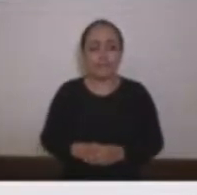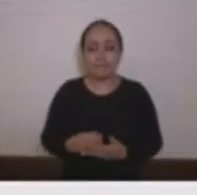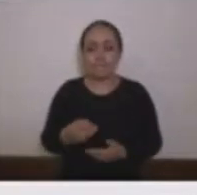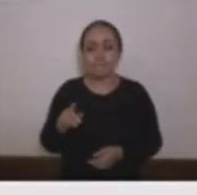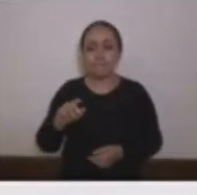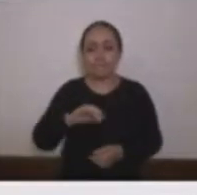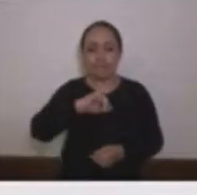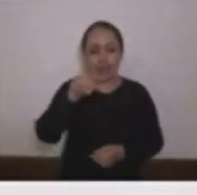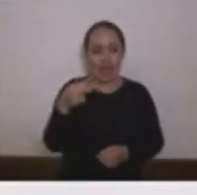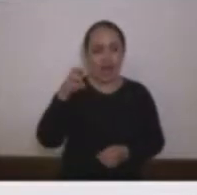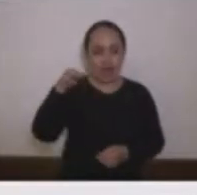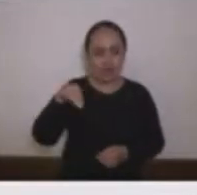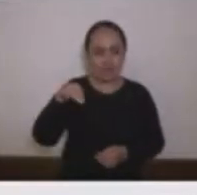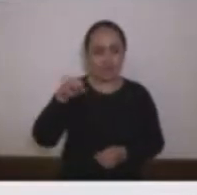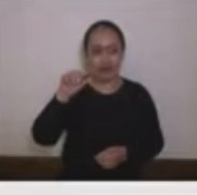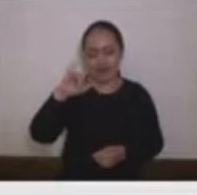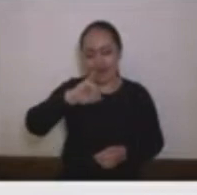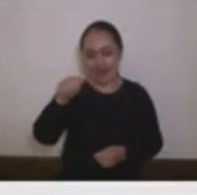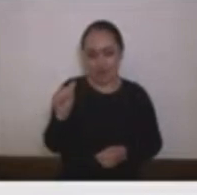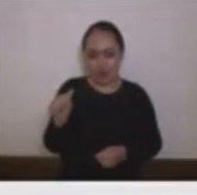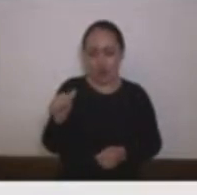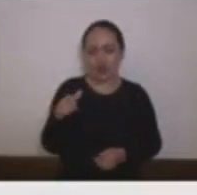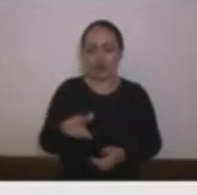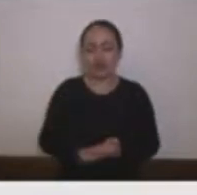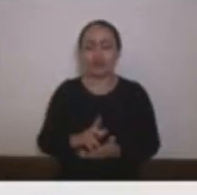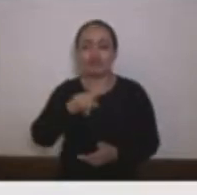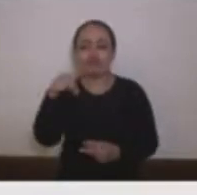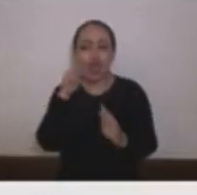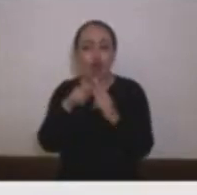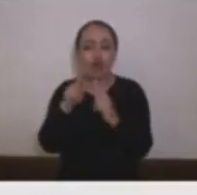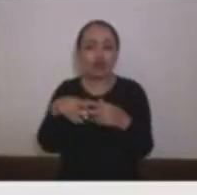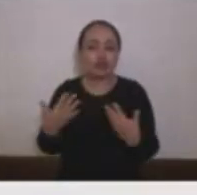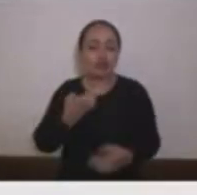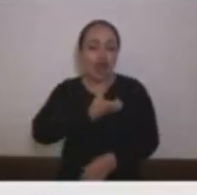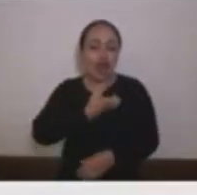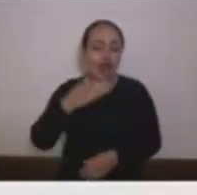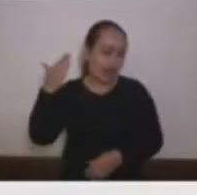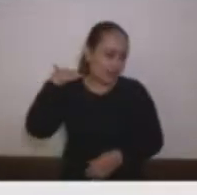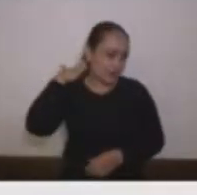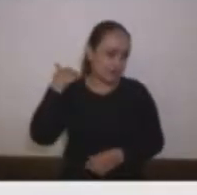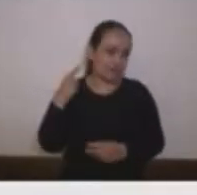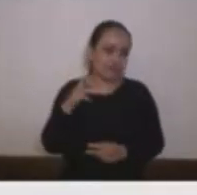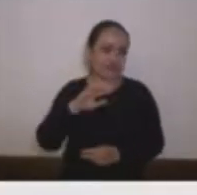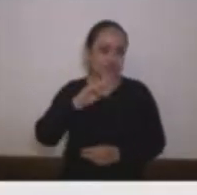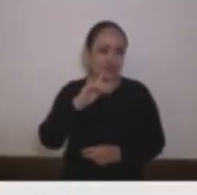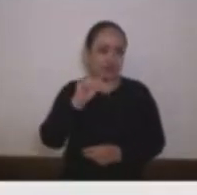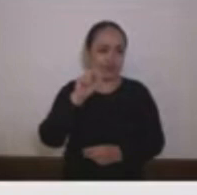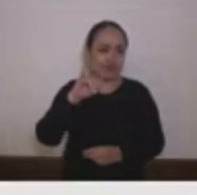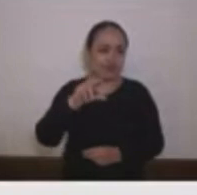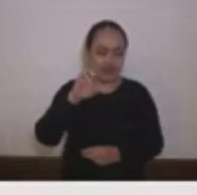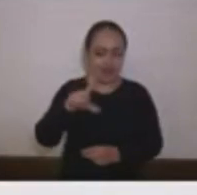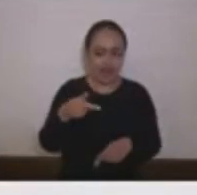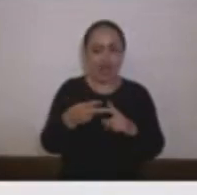Jairo Alonso Mesa quisiera preguntarle qué relación tiene usted con el alcalde Quintero si conoce o ha escuchado el pacto de Palo Grande qué relación